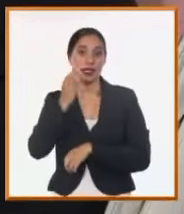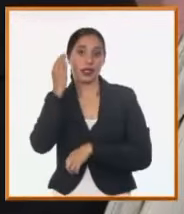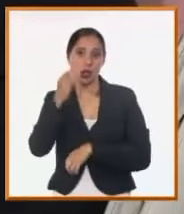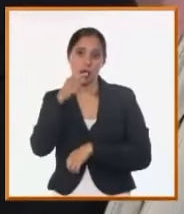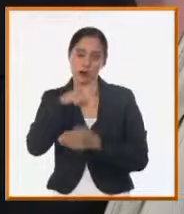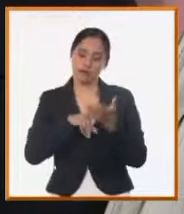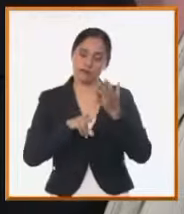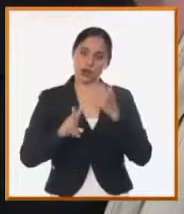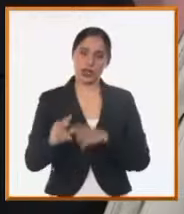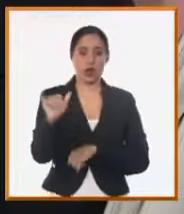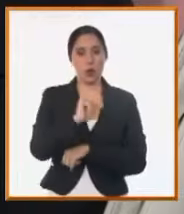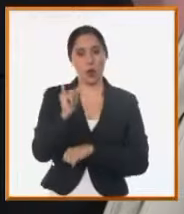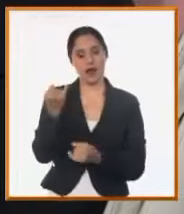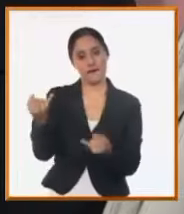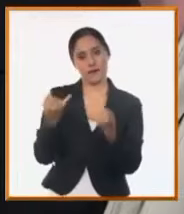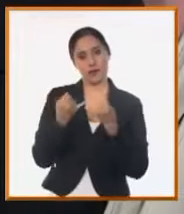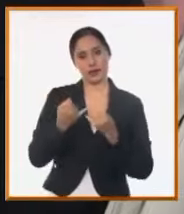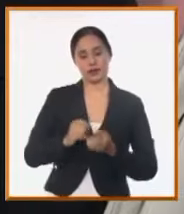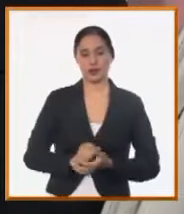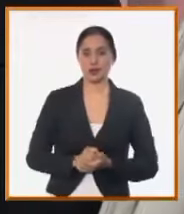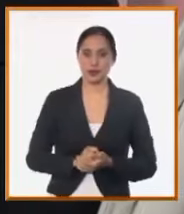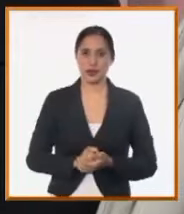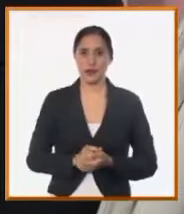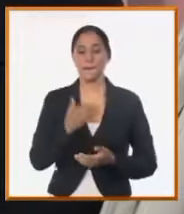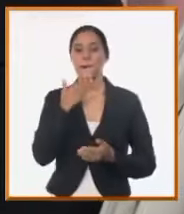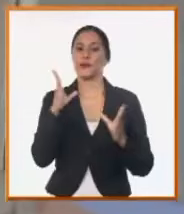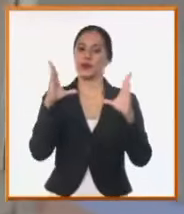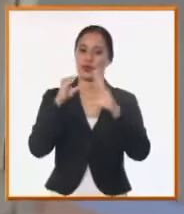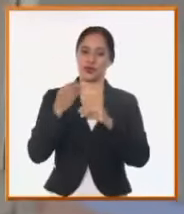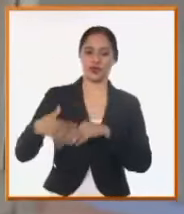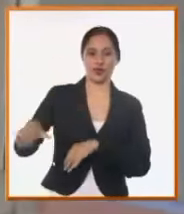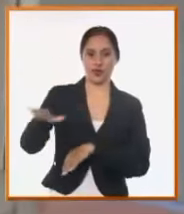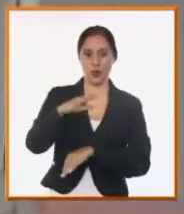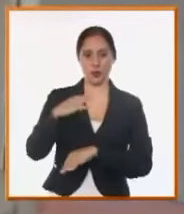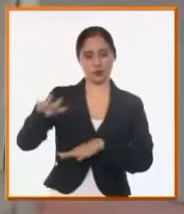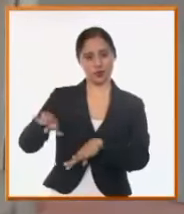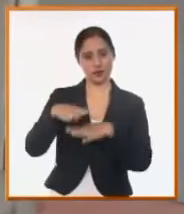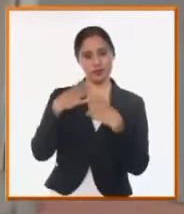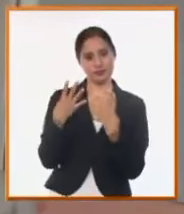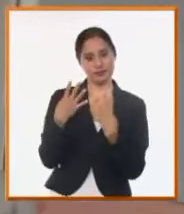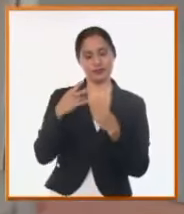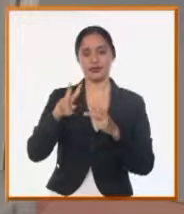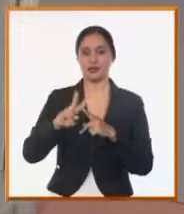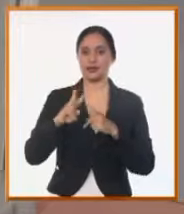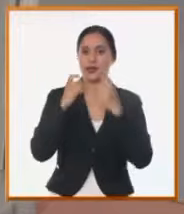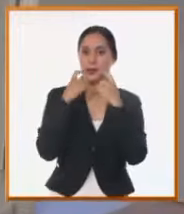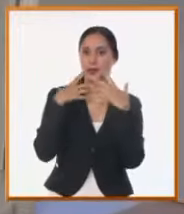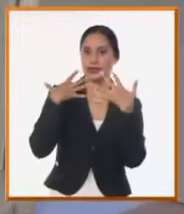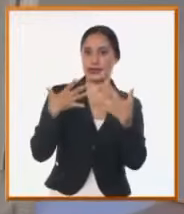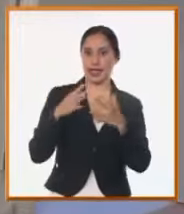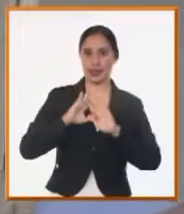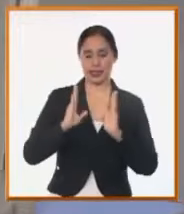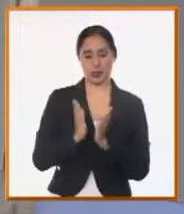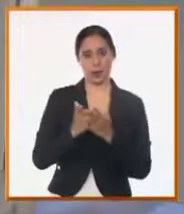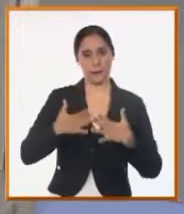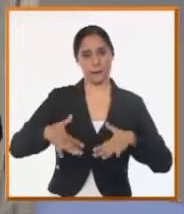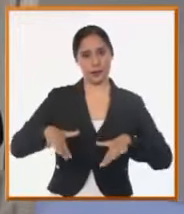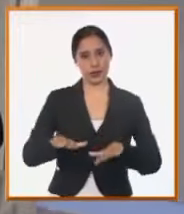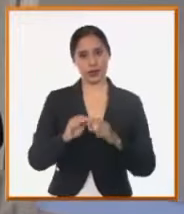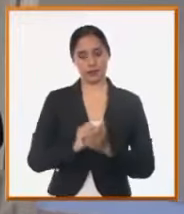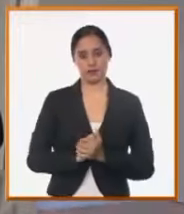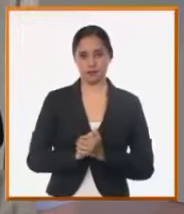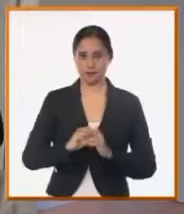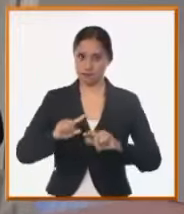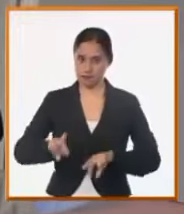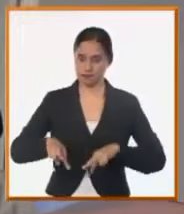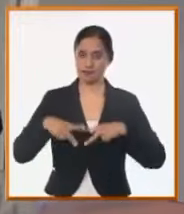pudiéramos dar también alguna información. Sí, Randy, buenas noches para usted y para todos los televidentes y televidentes que están en sintonía con la mesa. Gracias. vez más estamos